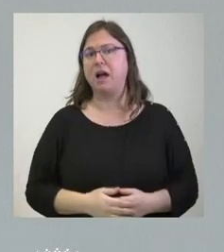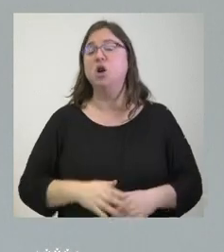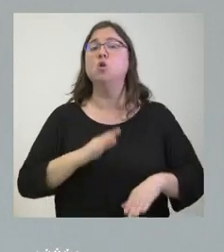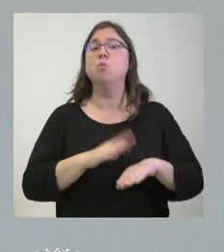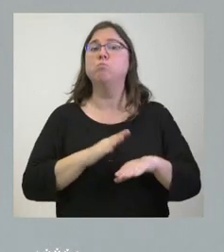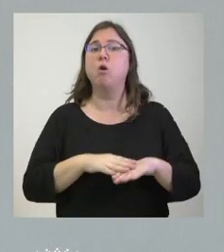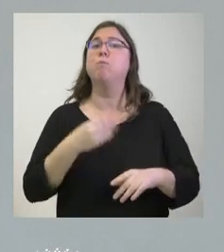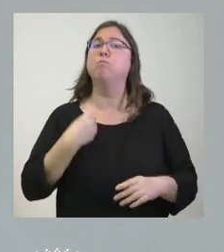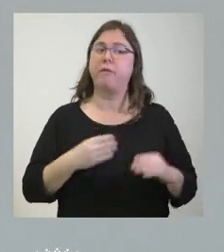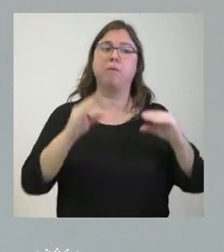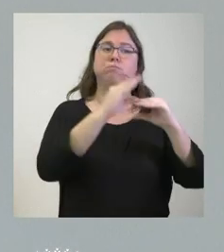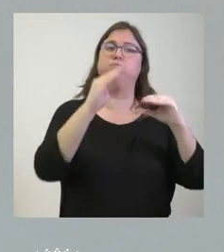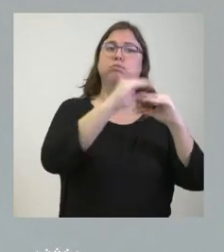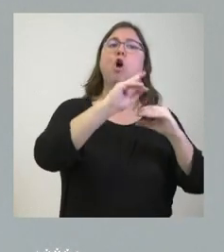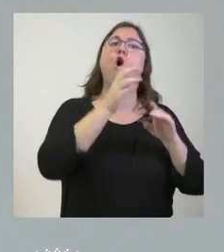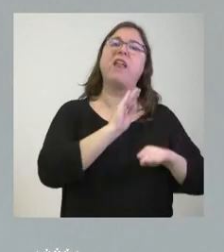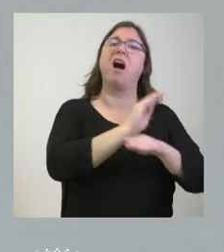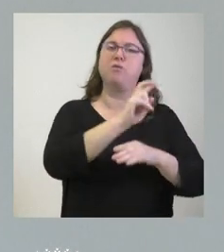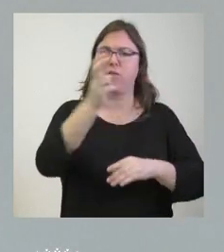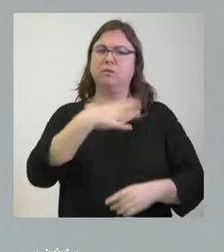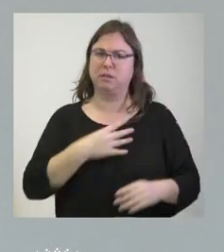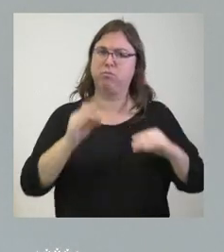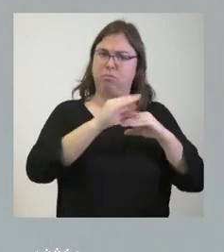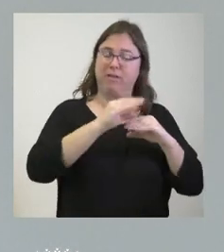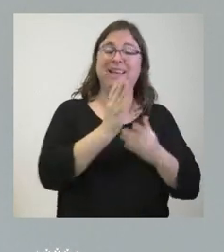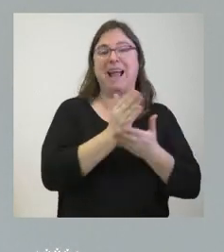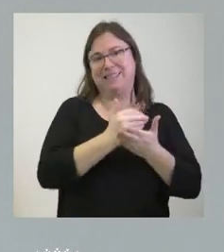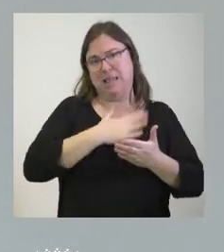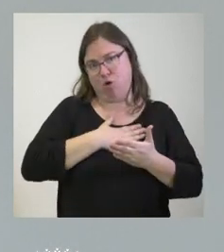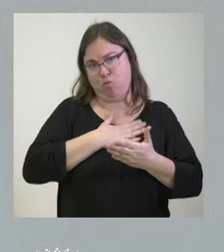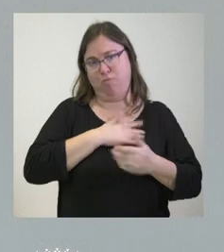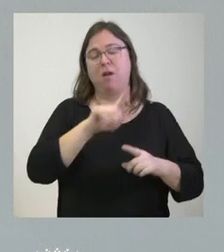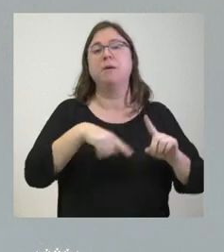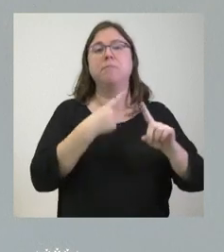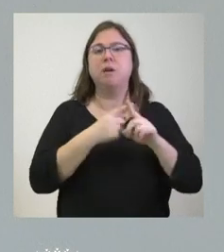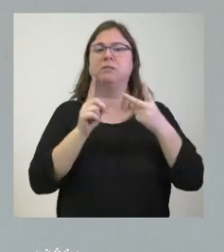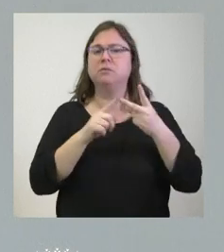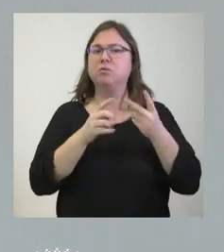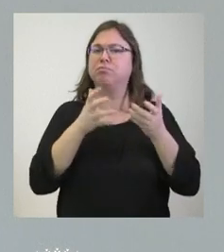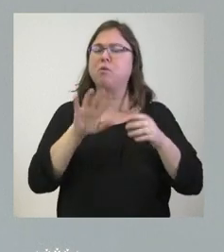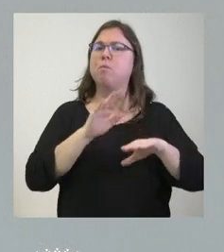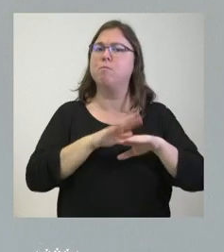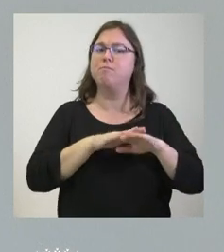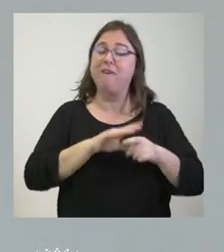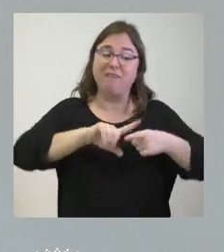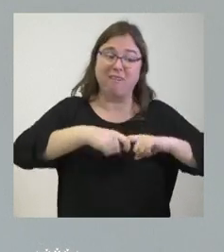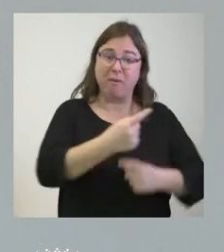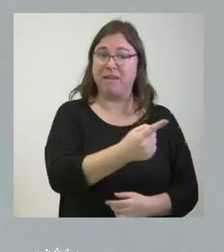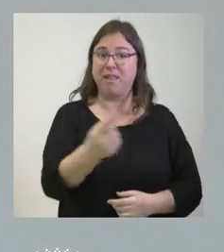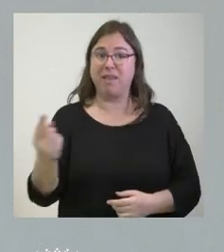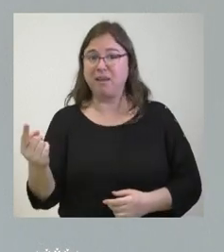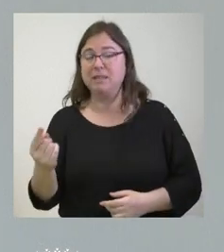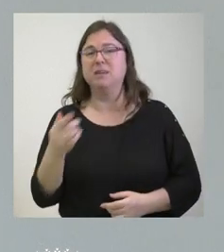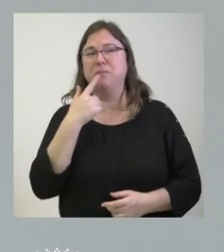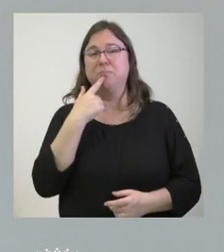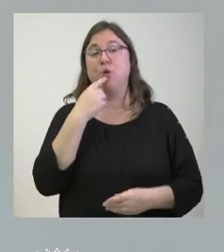compatibilidad con el resto de las ayudas disponibles en el ámbito de Castilla y León y segundo porque estamos llegando a familias que o bien